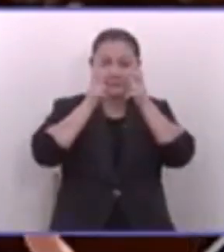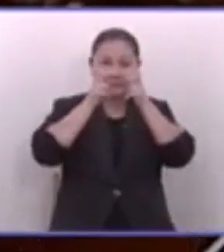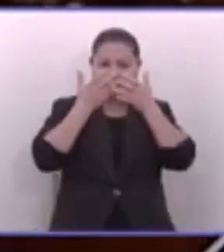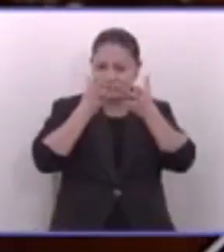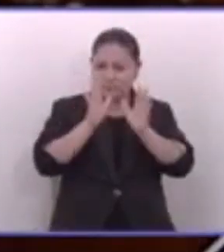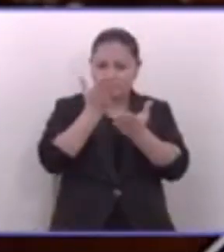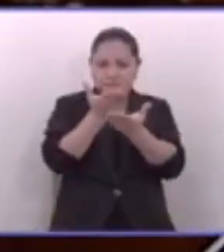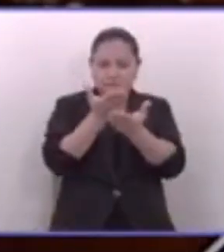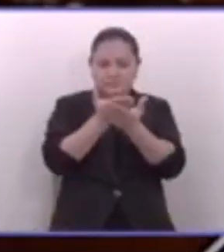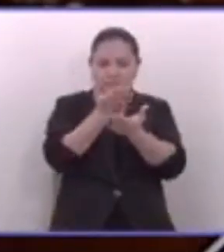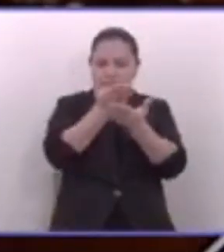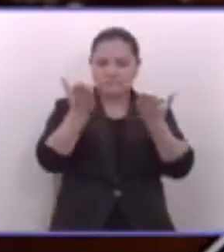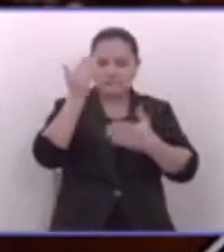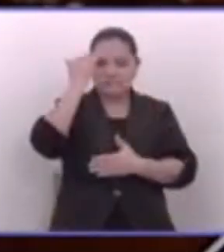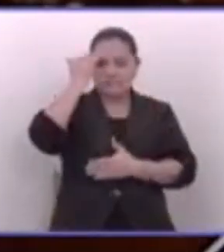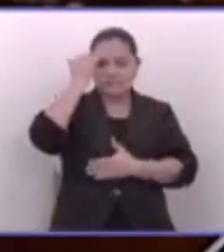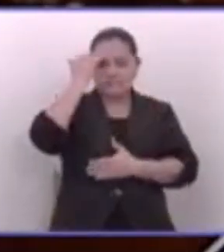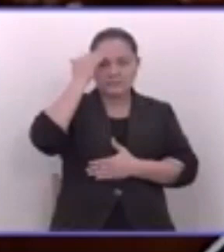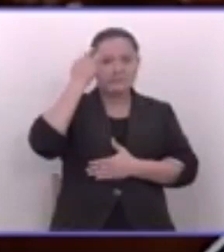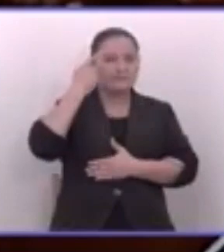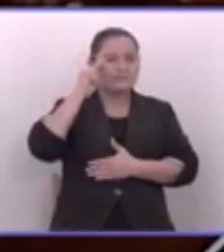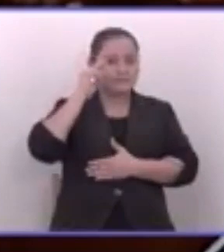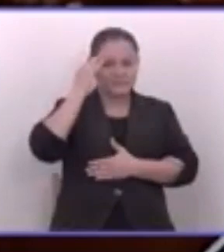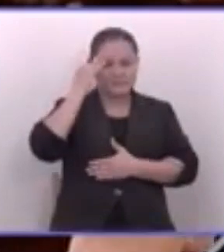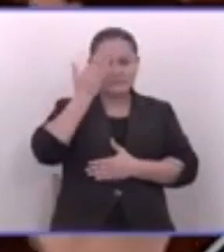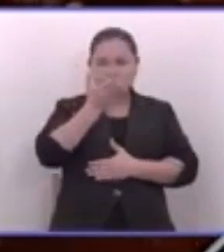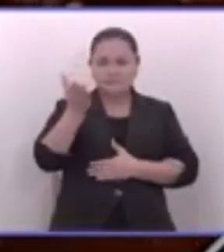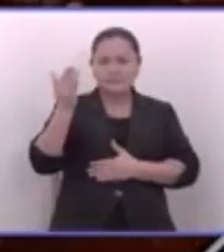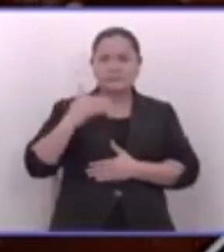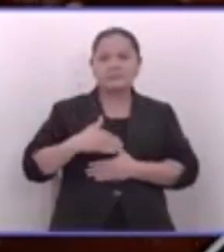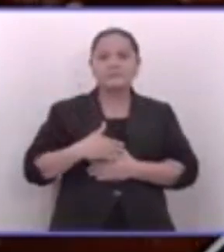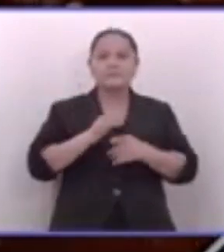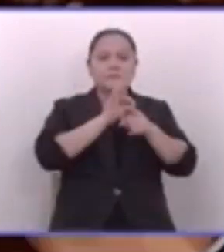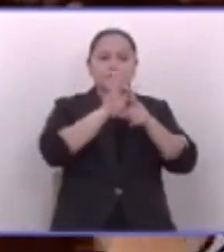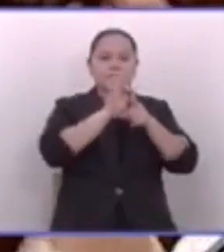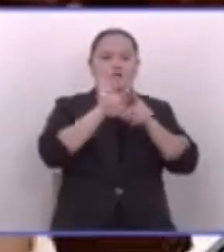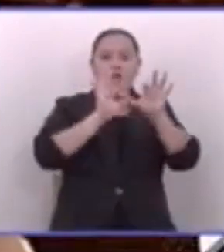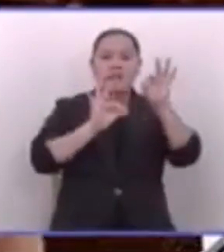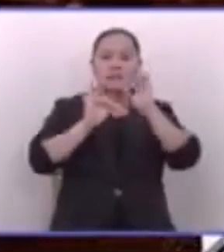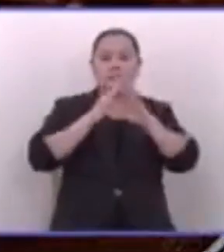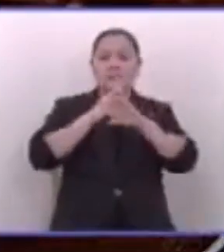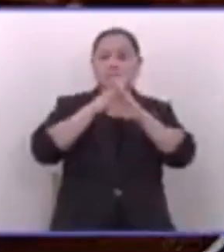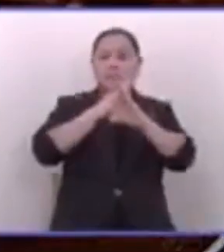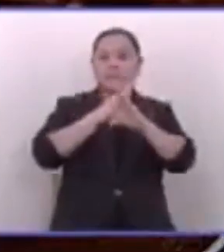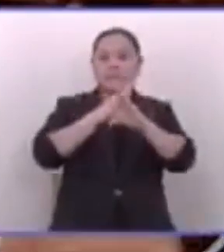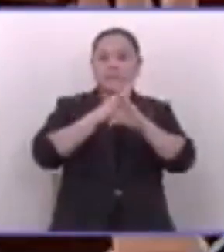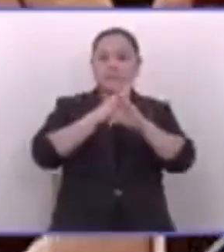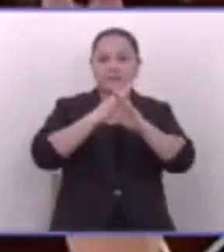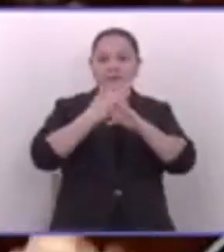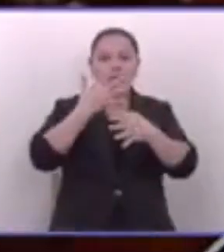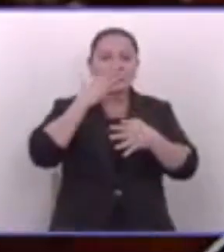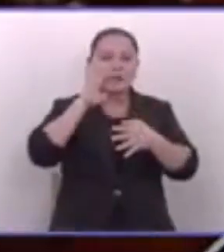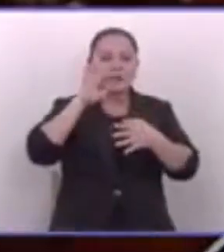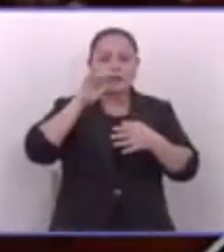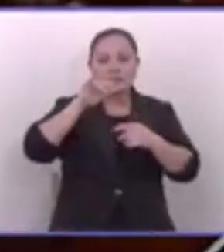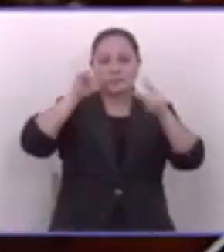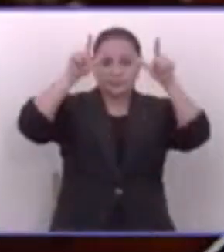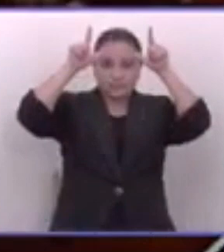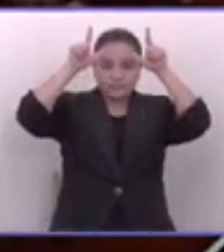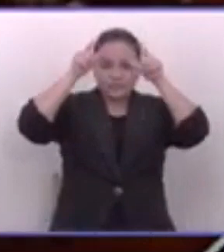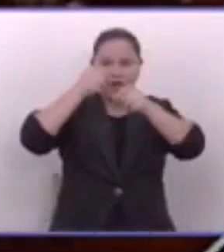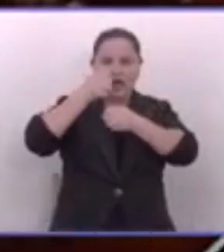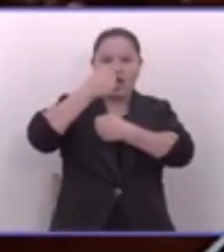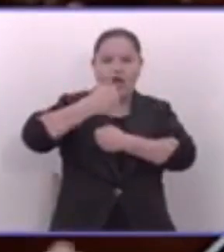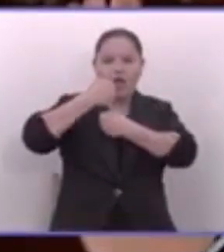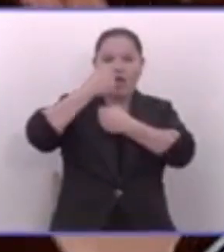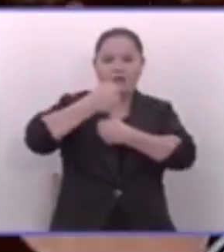Ustedes saben a qué audios me refiero. Y aunque hayan funcionarios que defiendan como toreros de que son falsos,